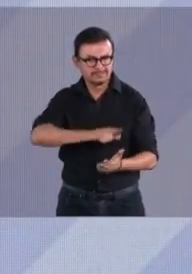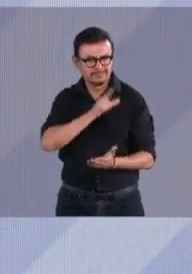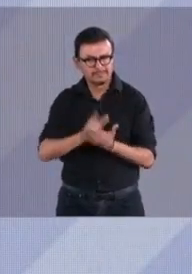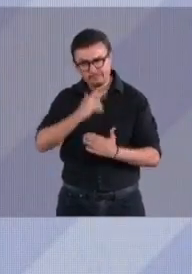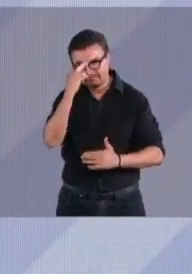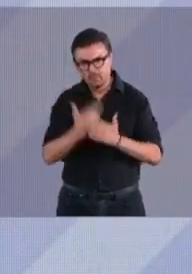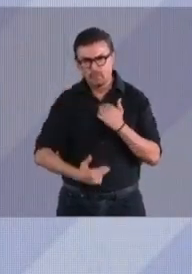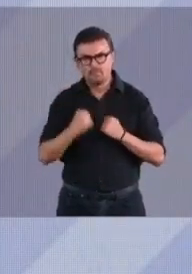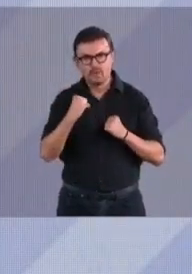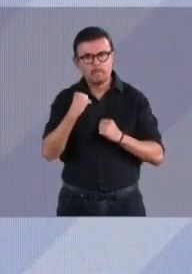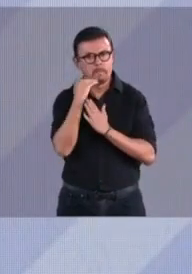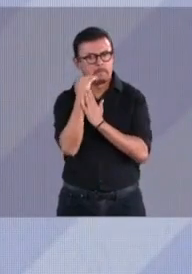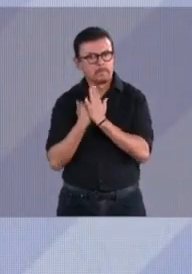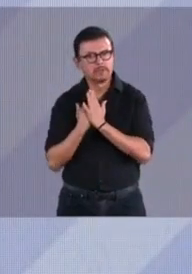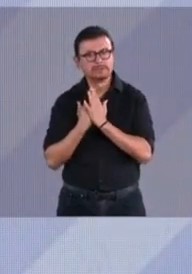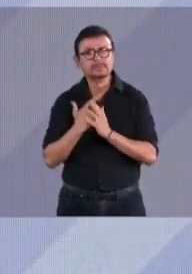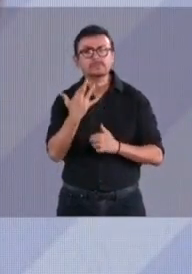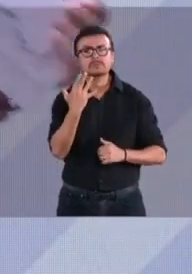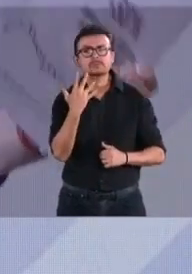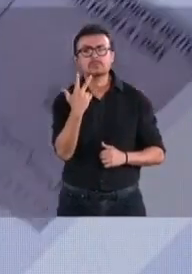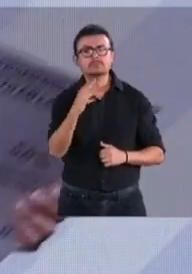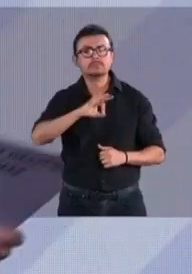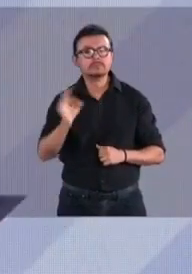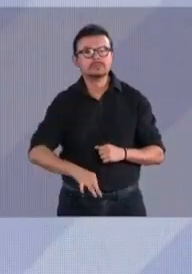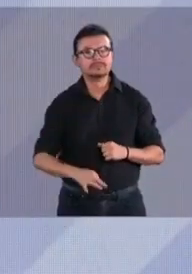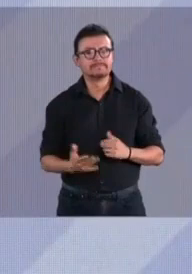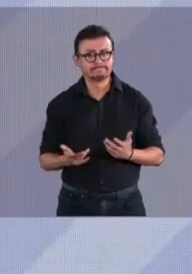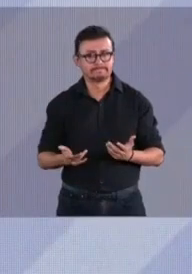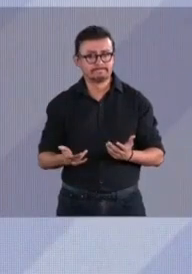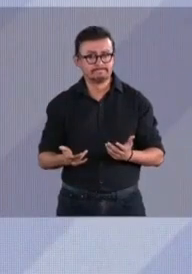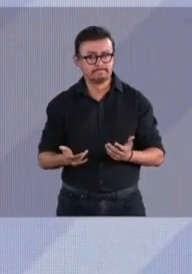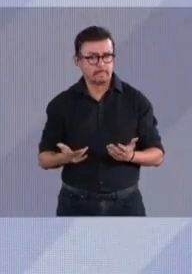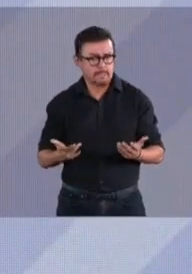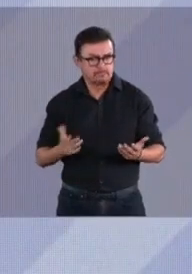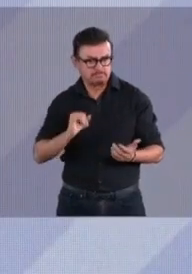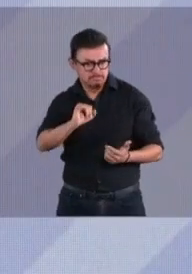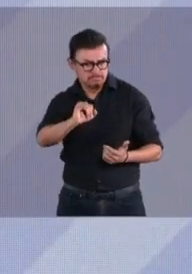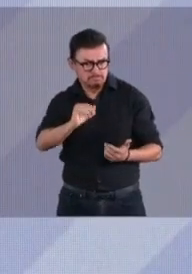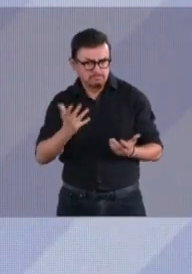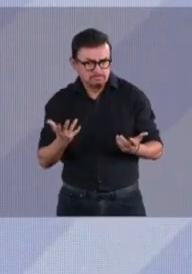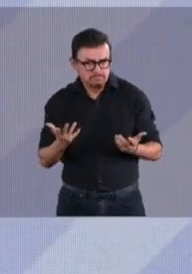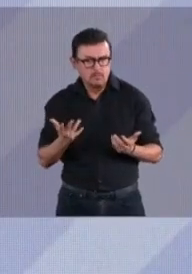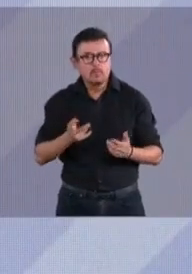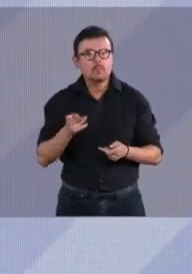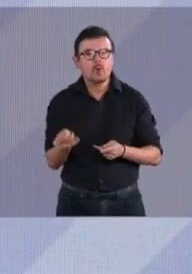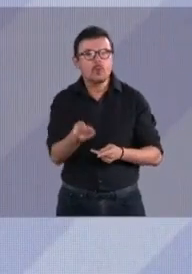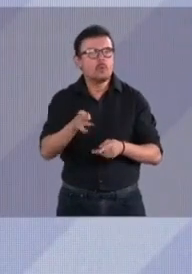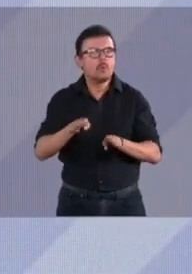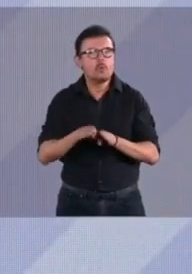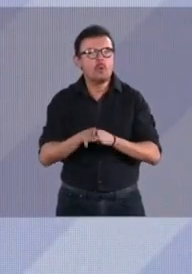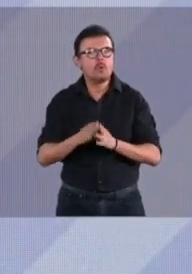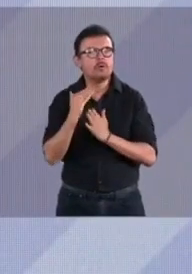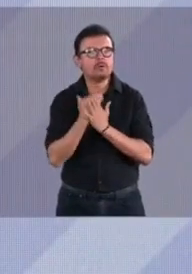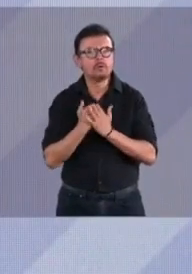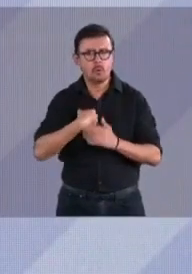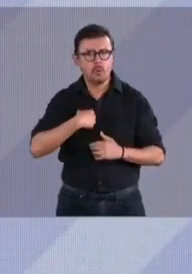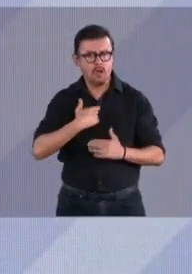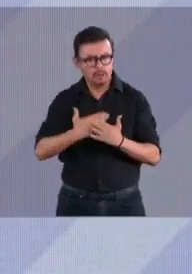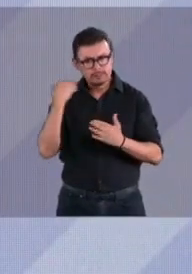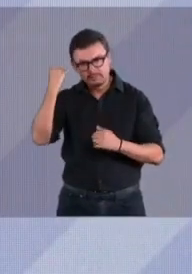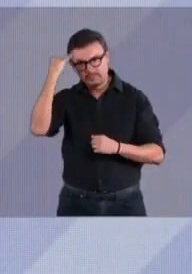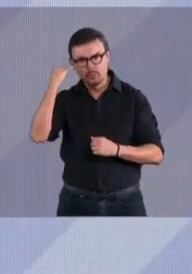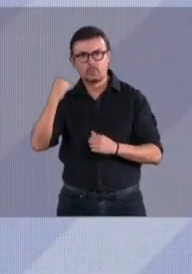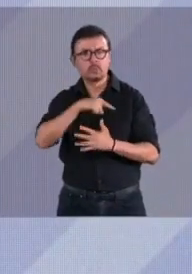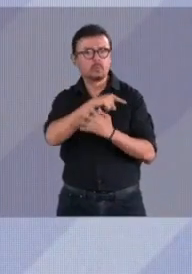disminuyó en 58%. Y en efecto, pregúntanos cómo, cómo lo hicimos con una estrategia de cuatro ejes,